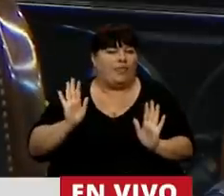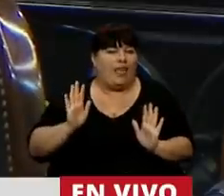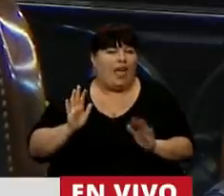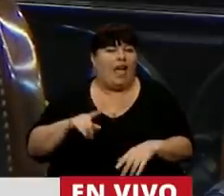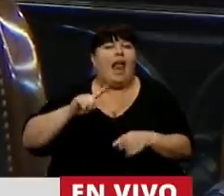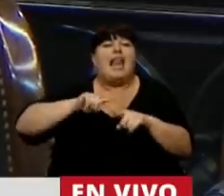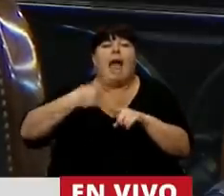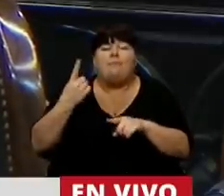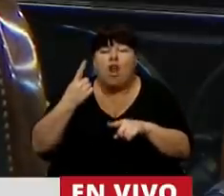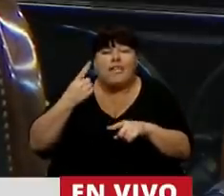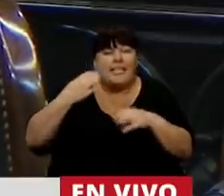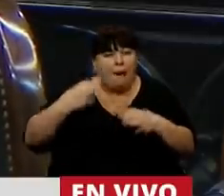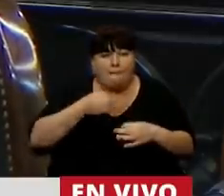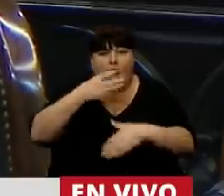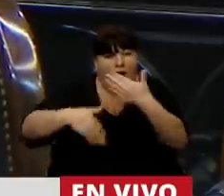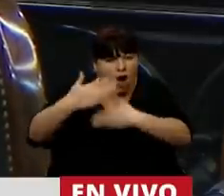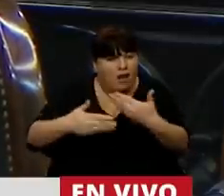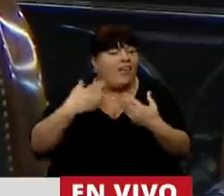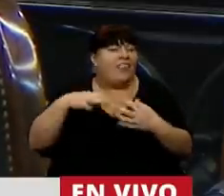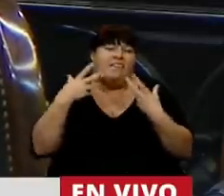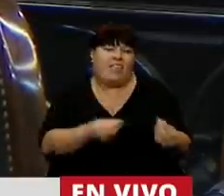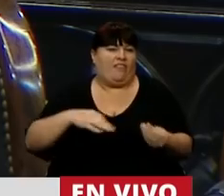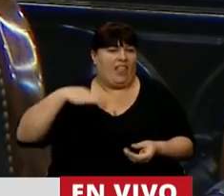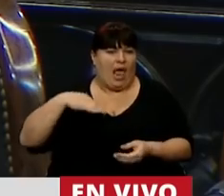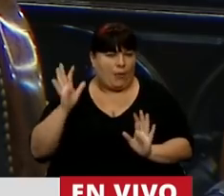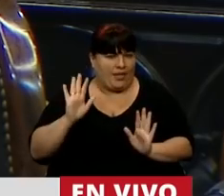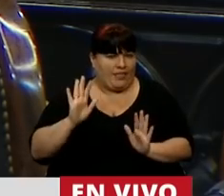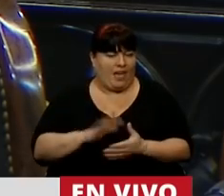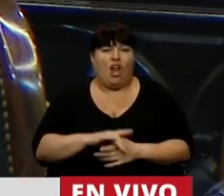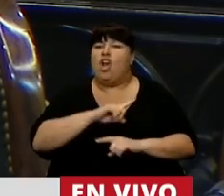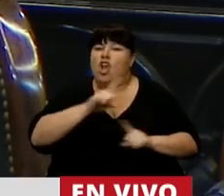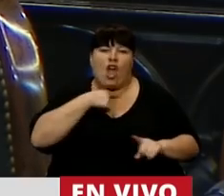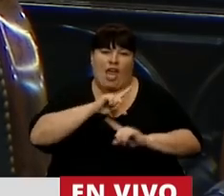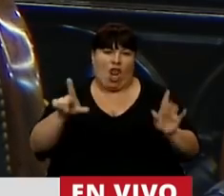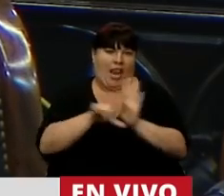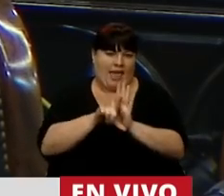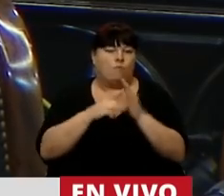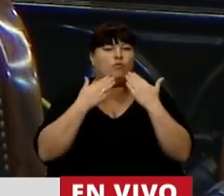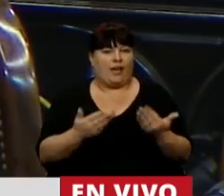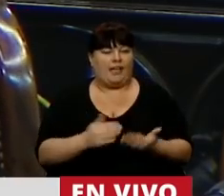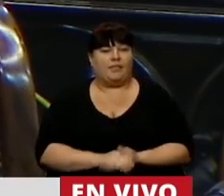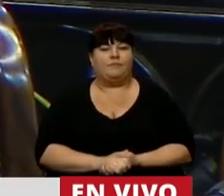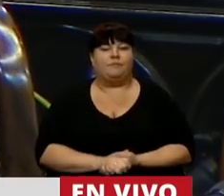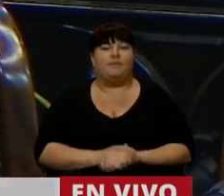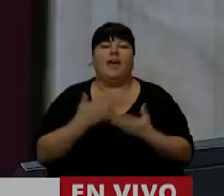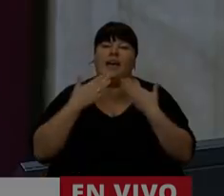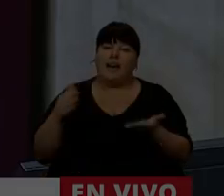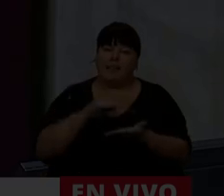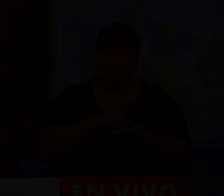porque no hay política más progresista que defender la vida, que no sea ley. Muchas gracias. Gracias, diputada.